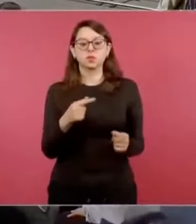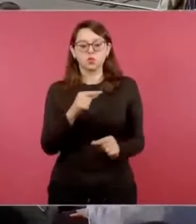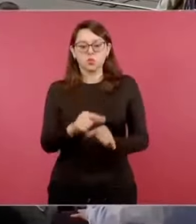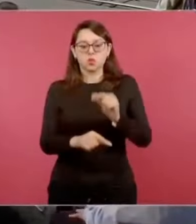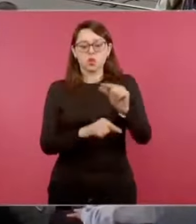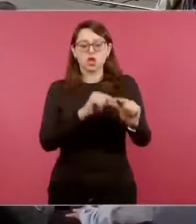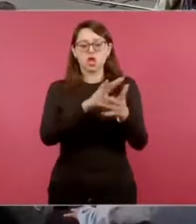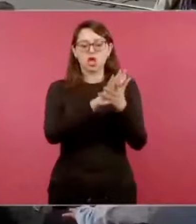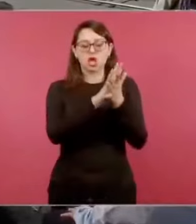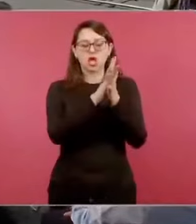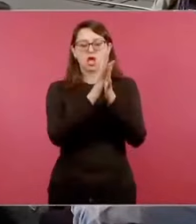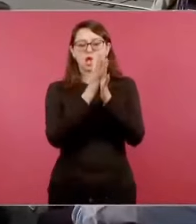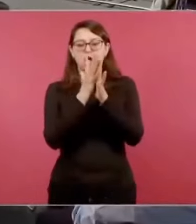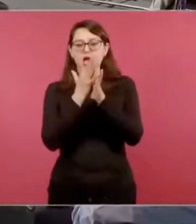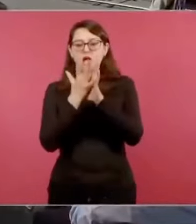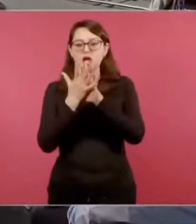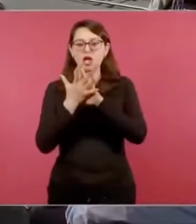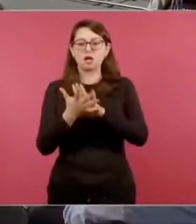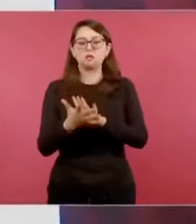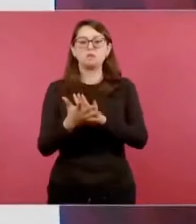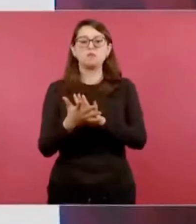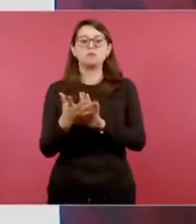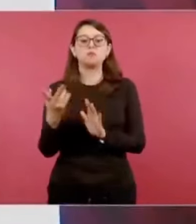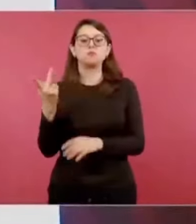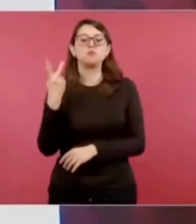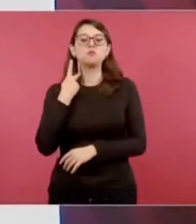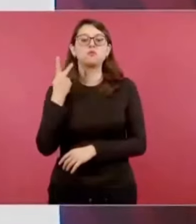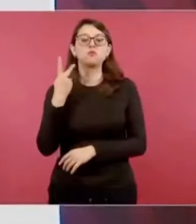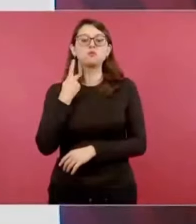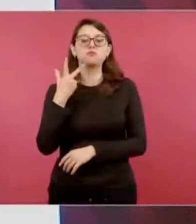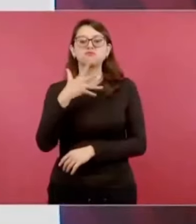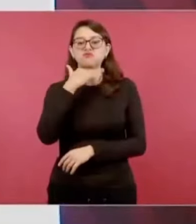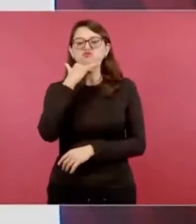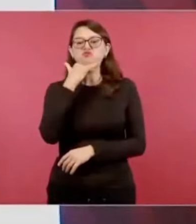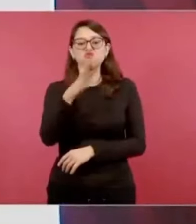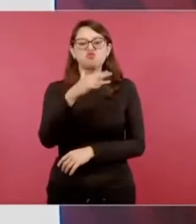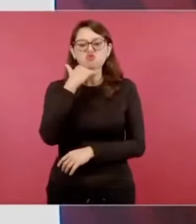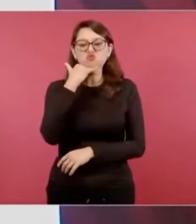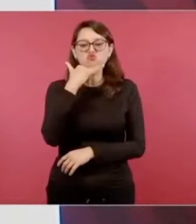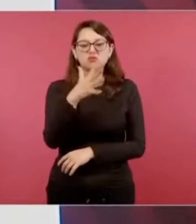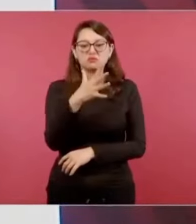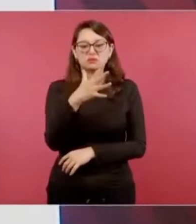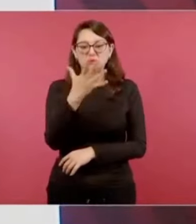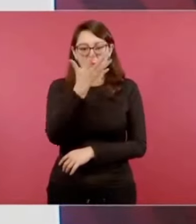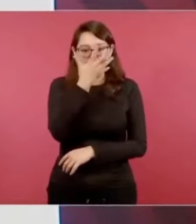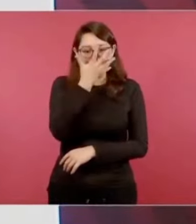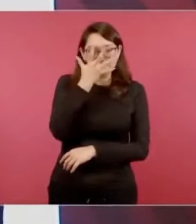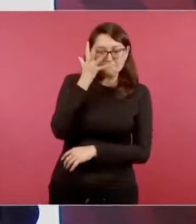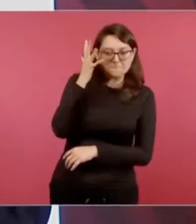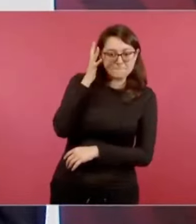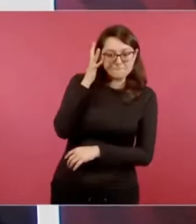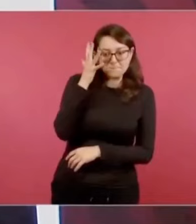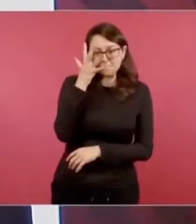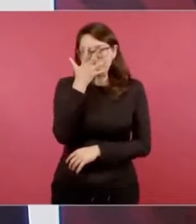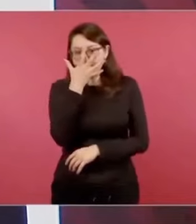el corrupto hipócrita y ese,